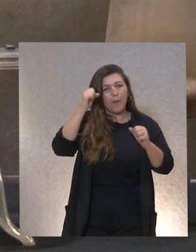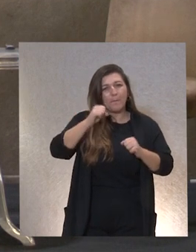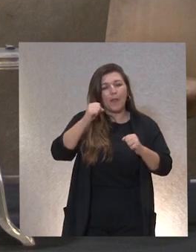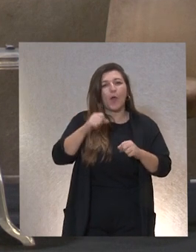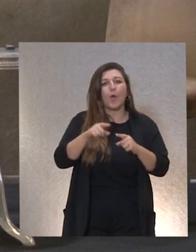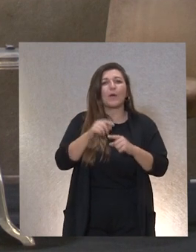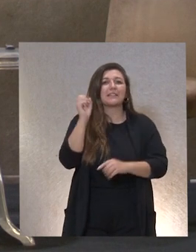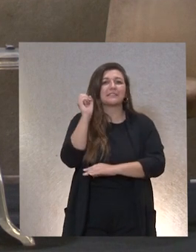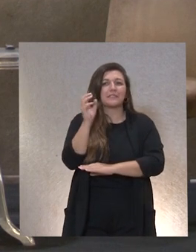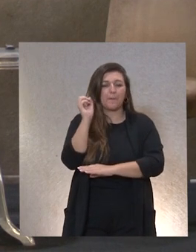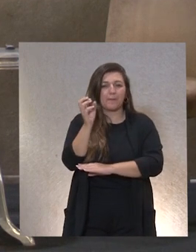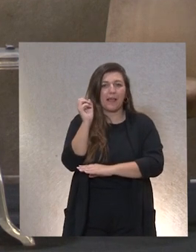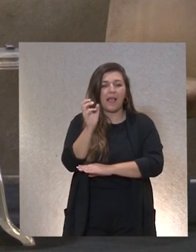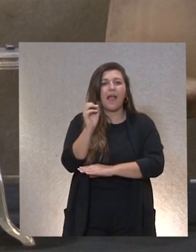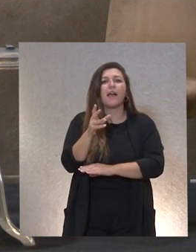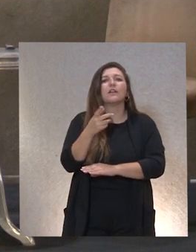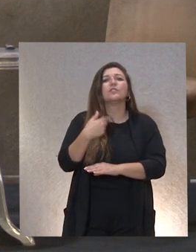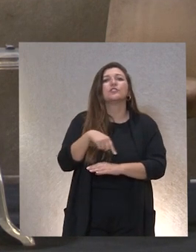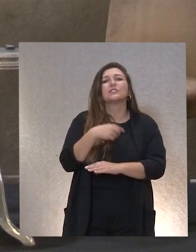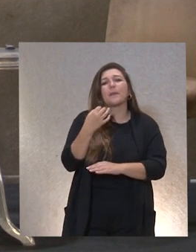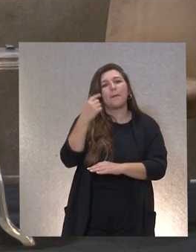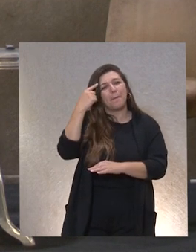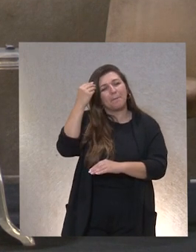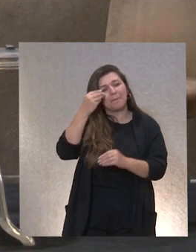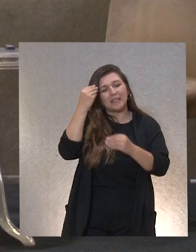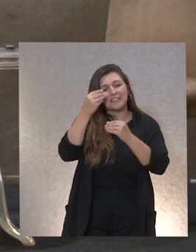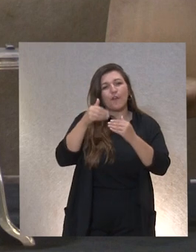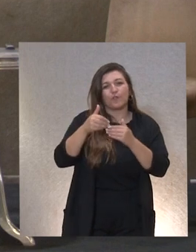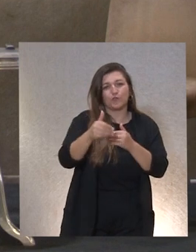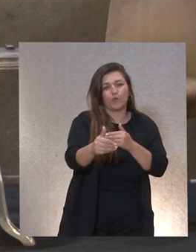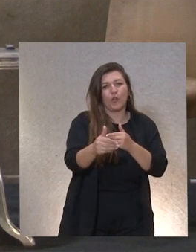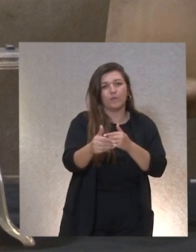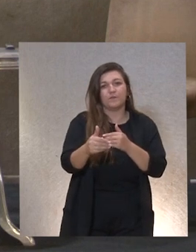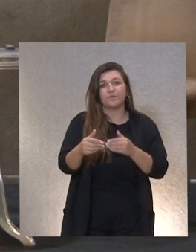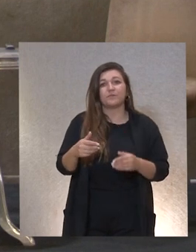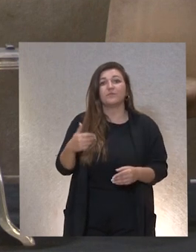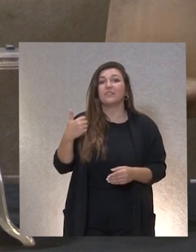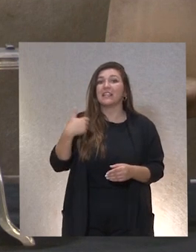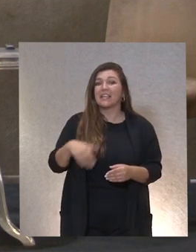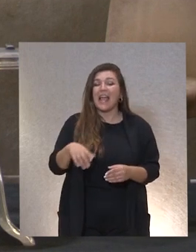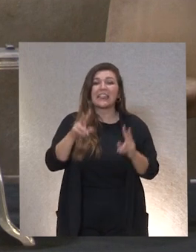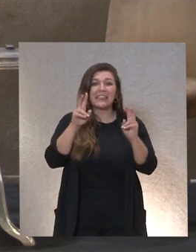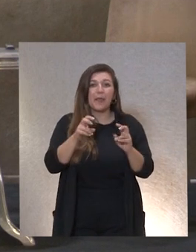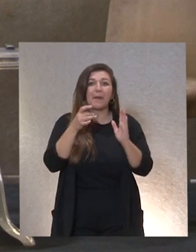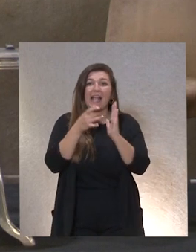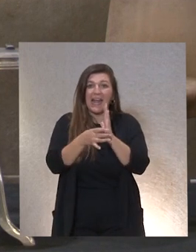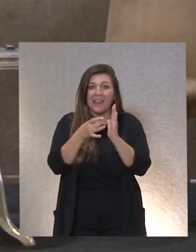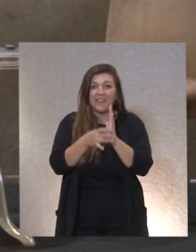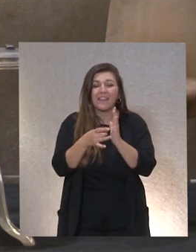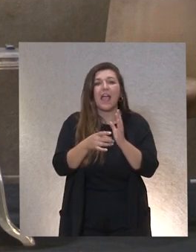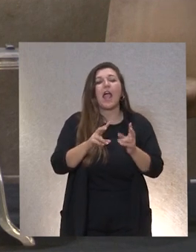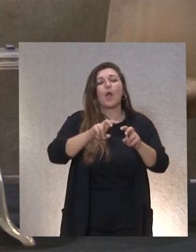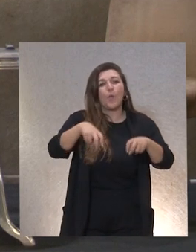asambleario por el cual teníamos que ir proyectando futuro aunque ya se ha hablado aquí de calidad se van haciendo